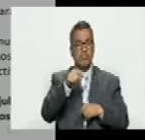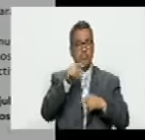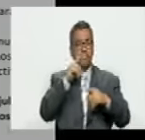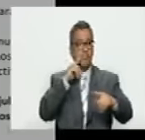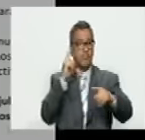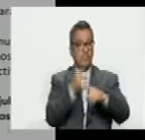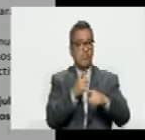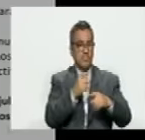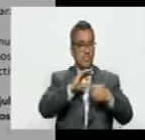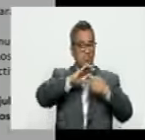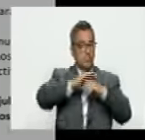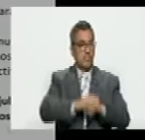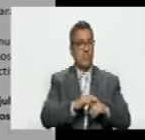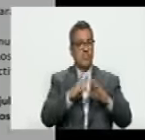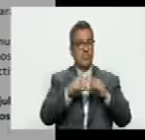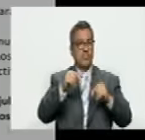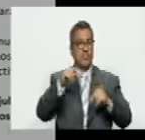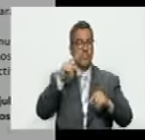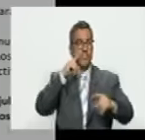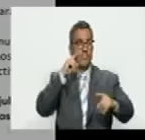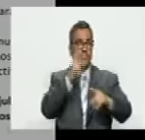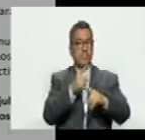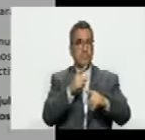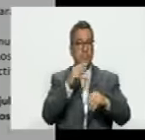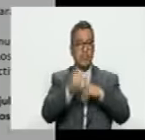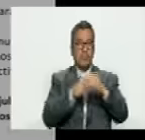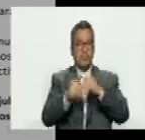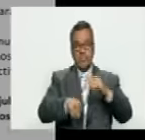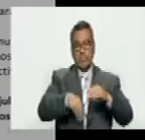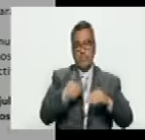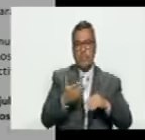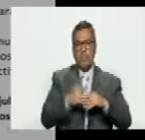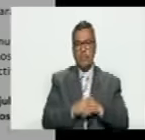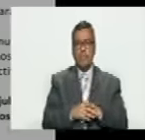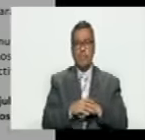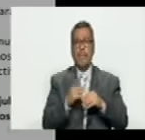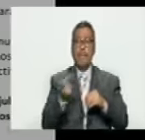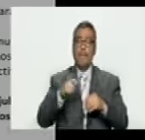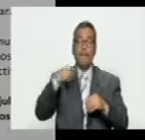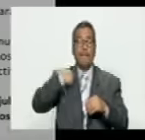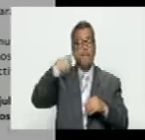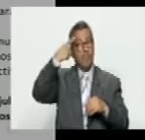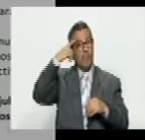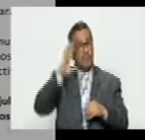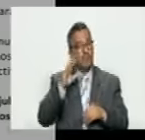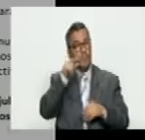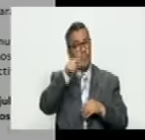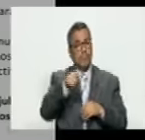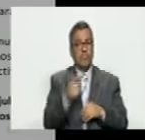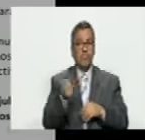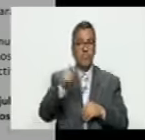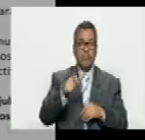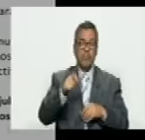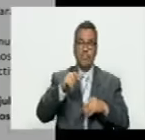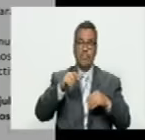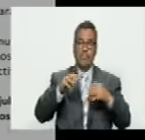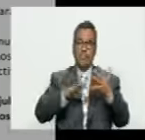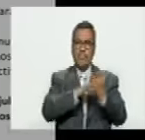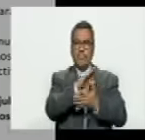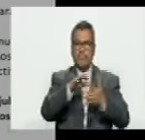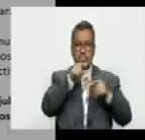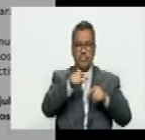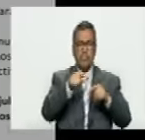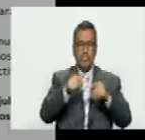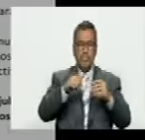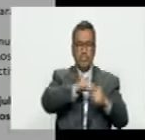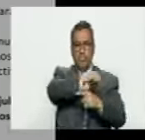órdenes de la represión de la dictadura es un evento posible pero más probable mientras más violento se torne el